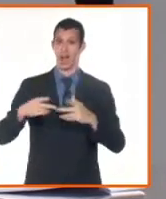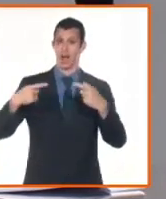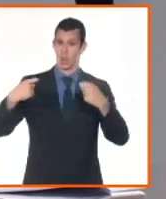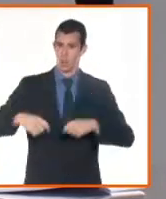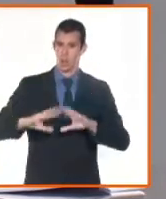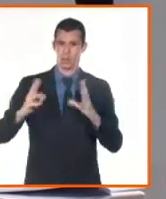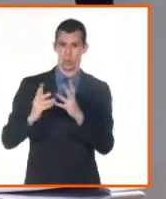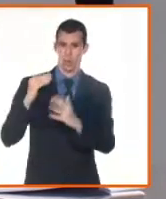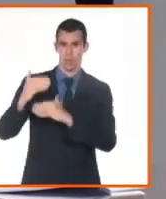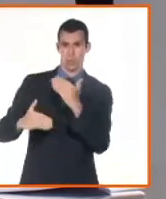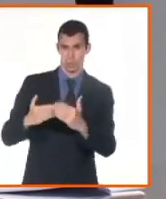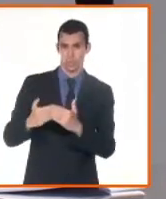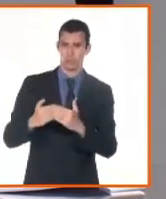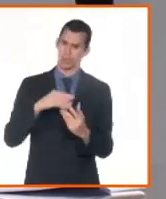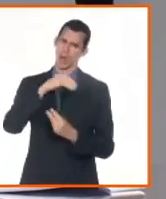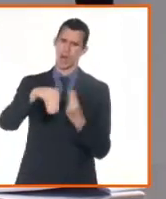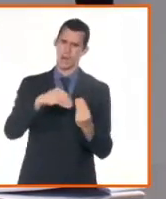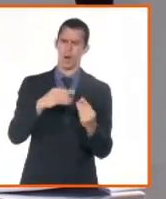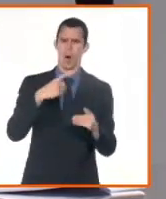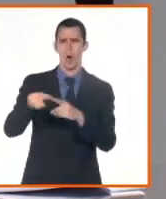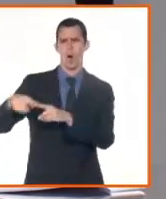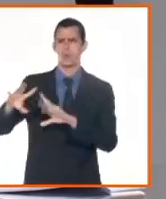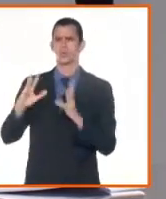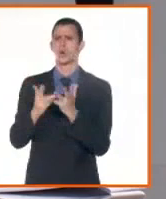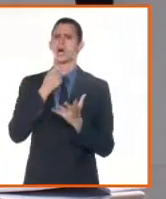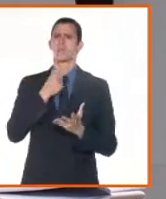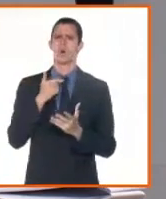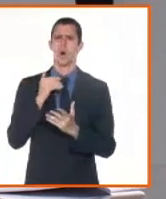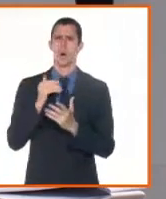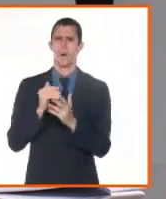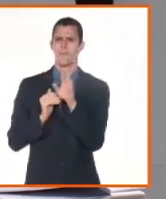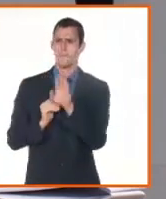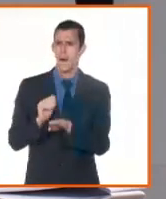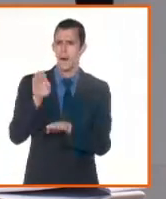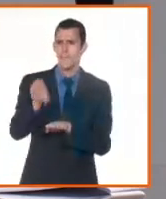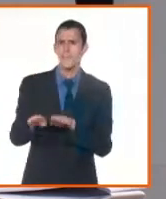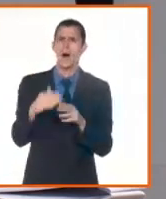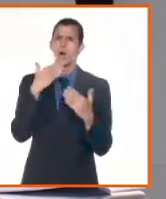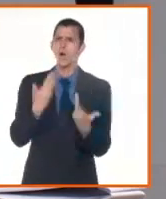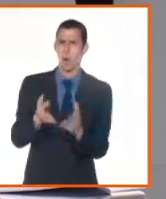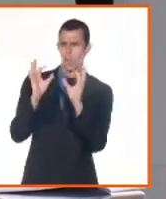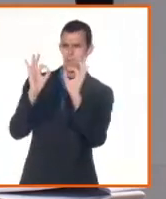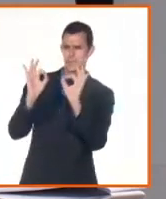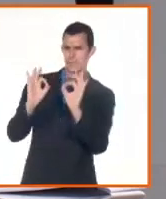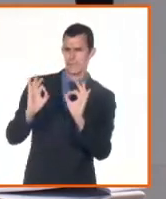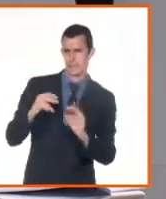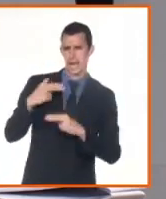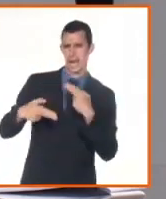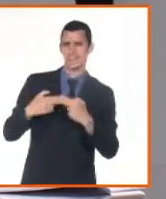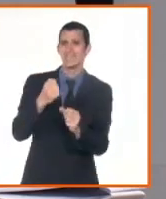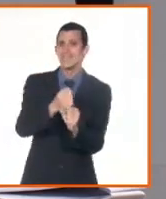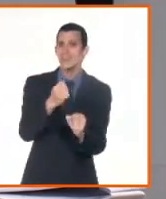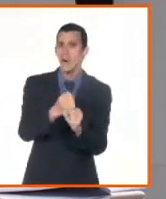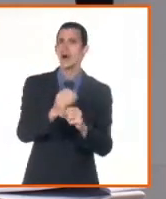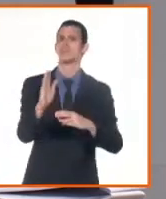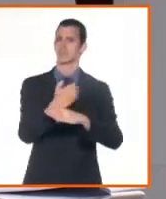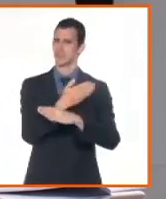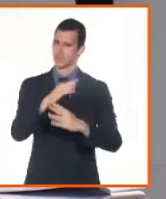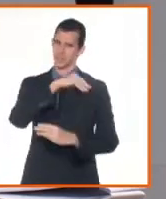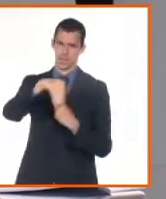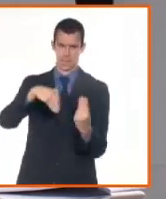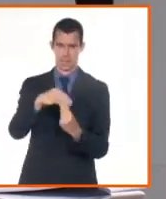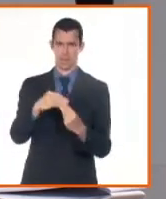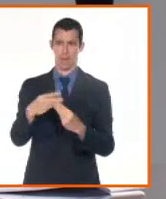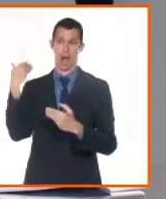en los procedimientos registrales, en el propio perfeccionamiento y demás, aun y cuando hoy estamos